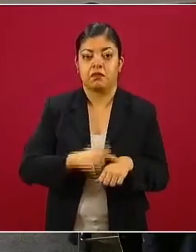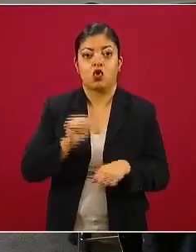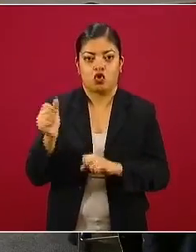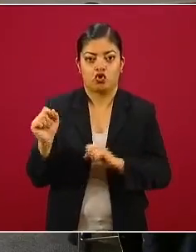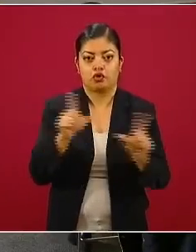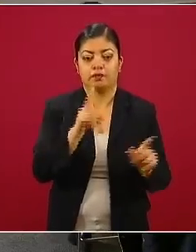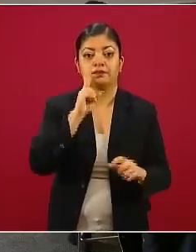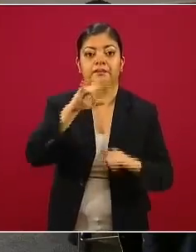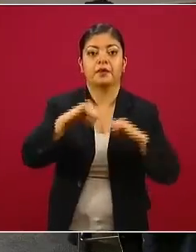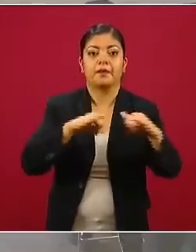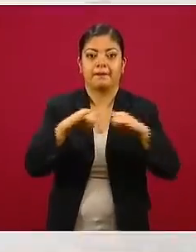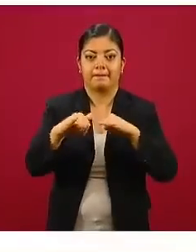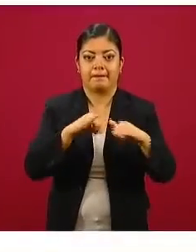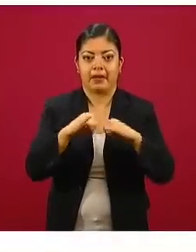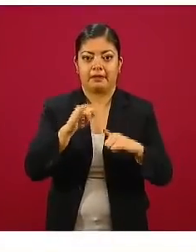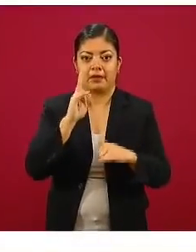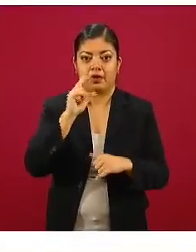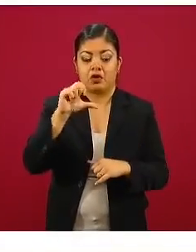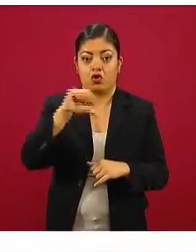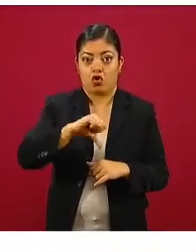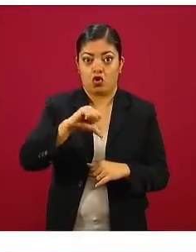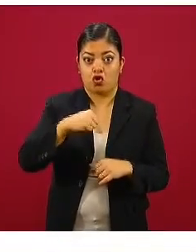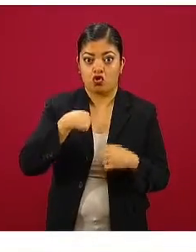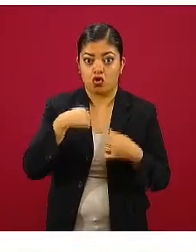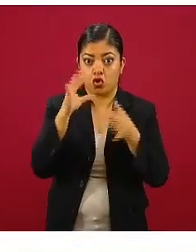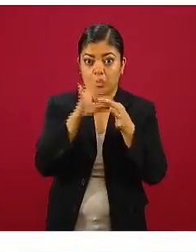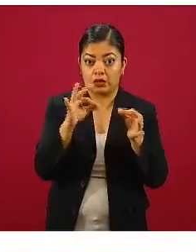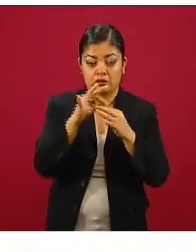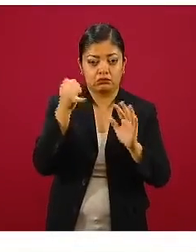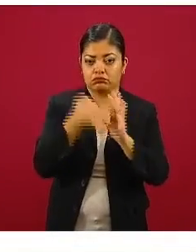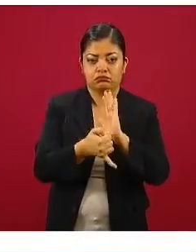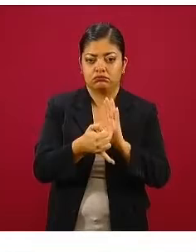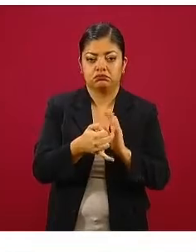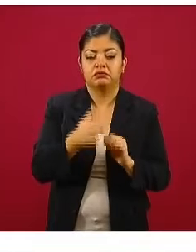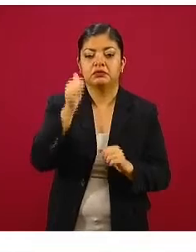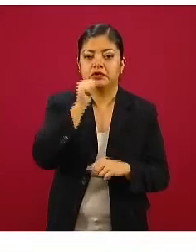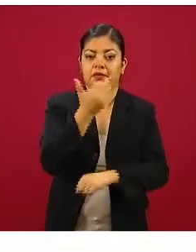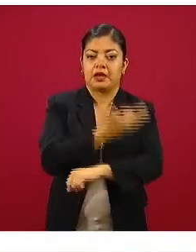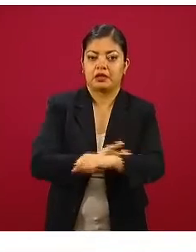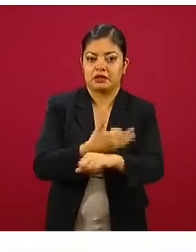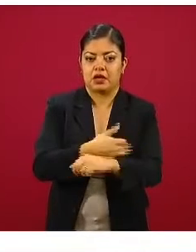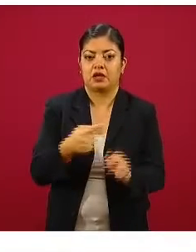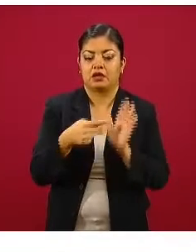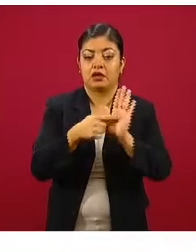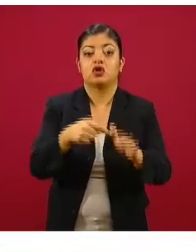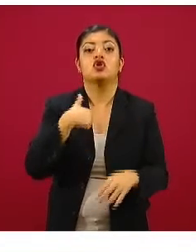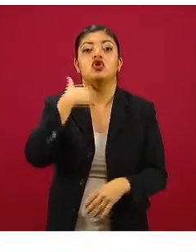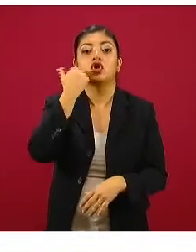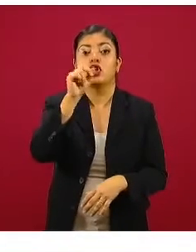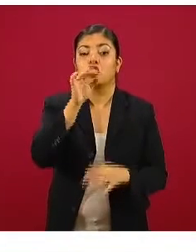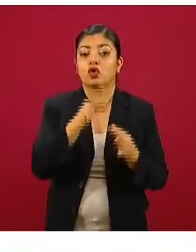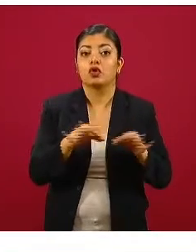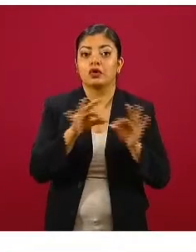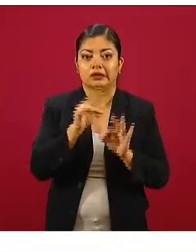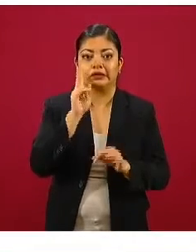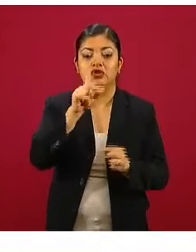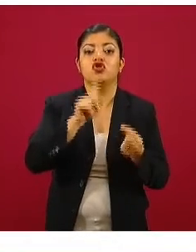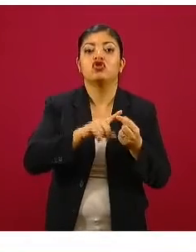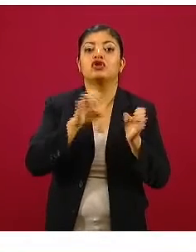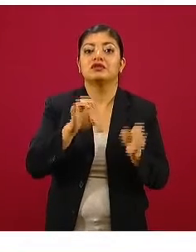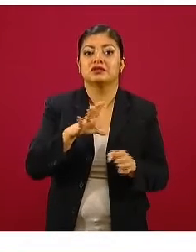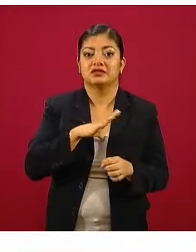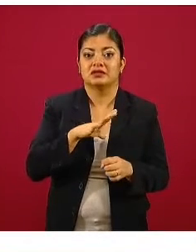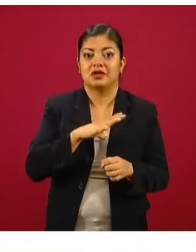podemos ver el mapa acumulativo. Hoy no me voy a concentrar en él, lo presentamos todas las tardes, pero quiero destacar la parte activa de la epidemia